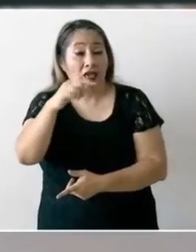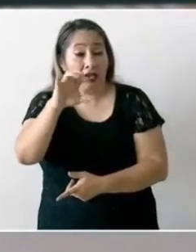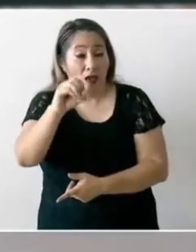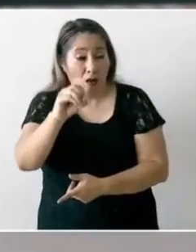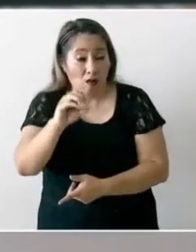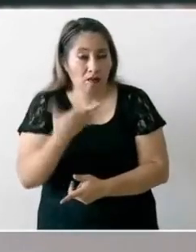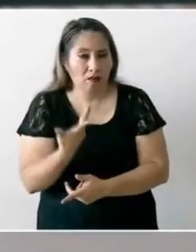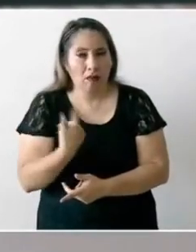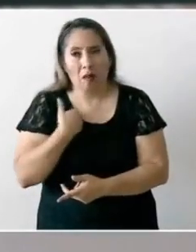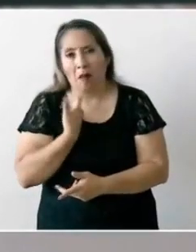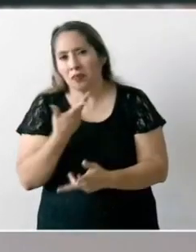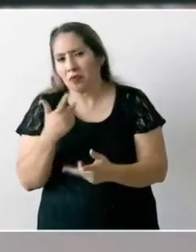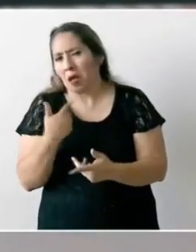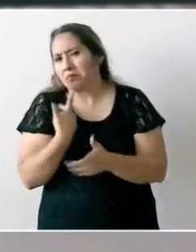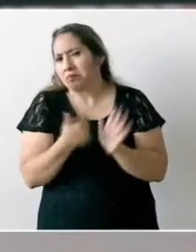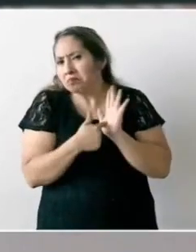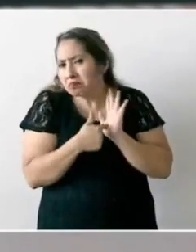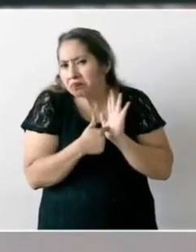afectaciones